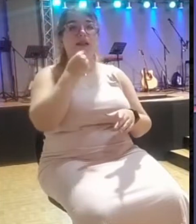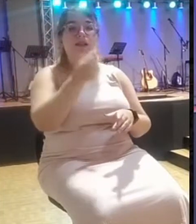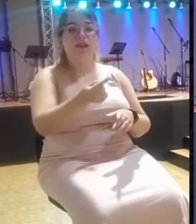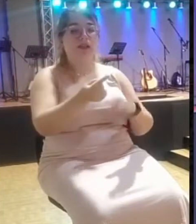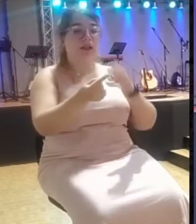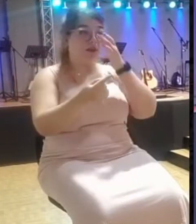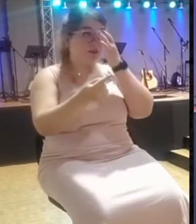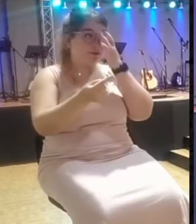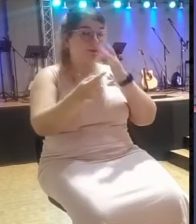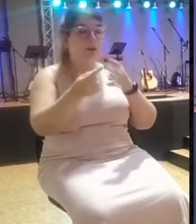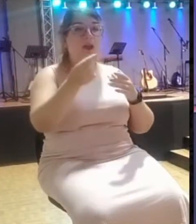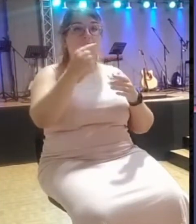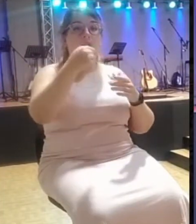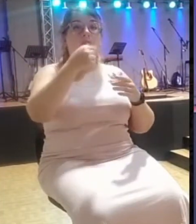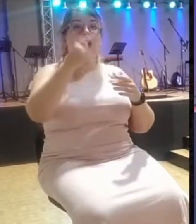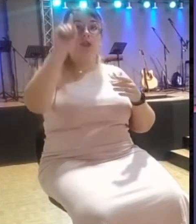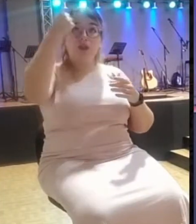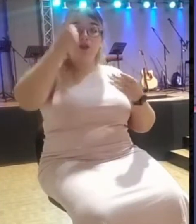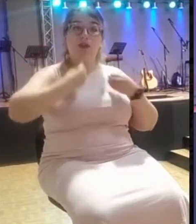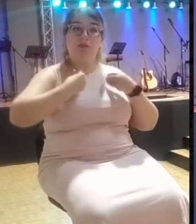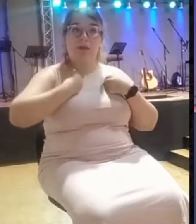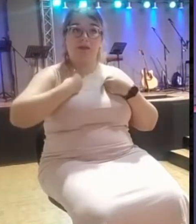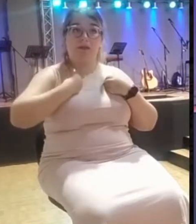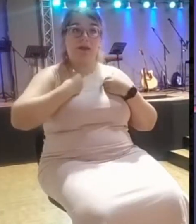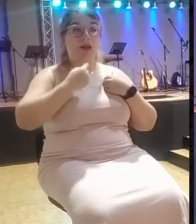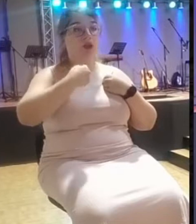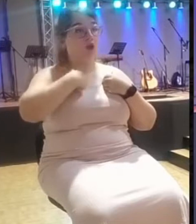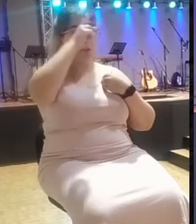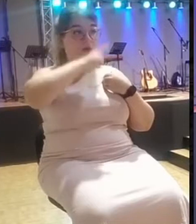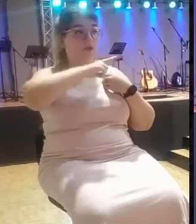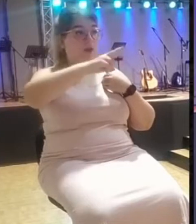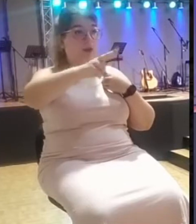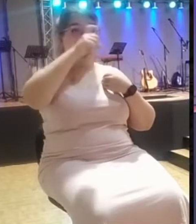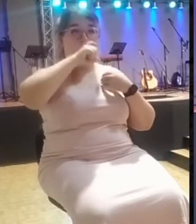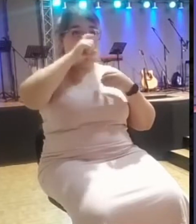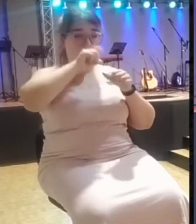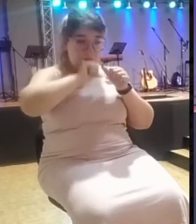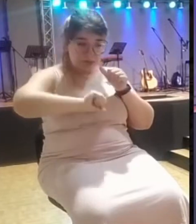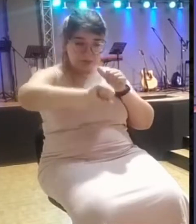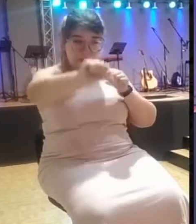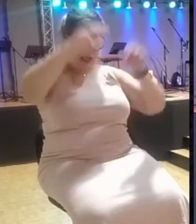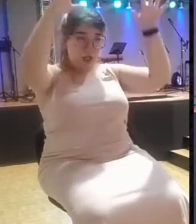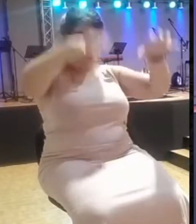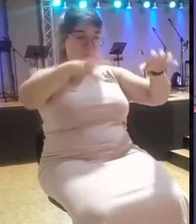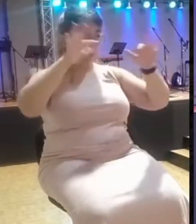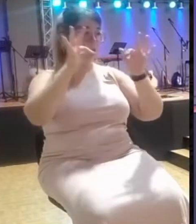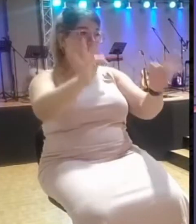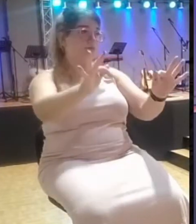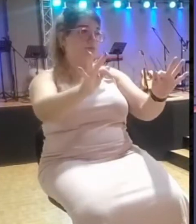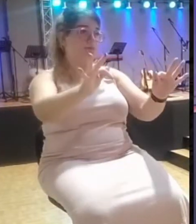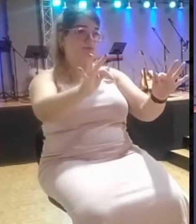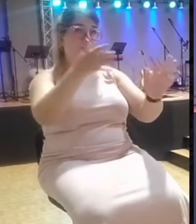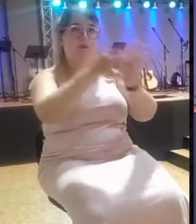Dios de Israel, en cuya presencia estoy, que no habrá lluvia ni rocío en estos años, sino por mi palabra.